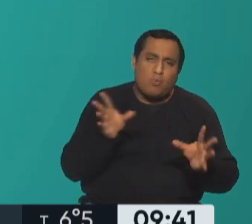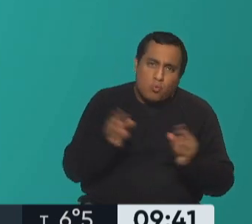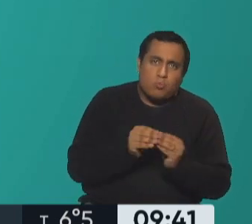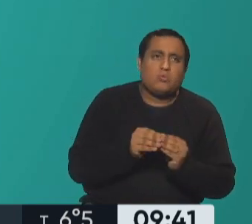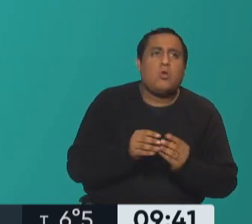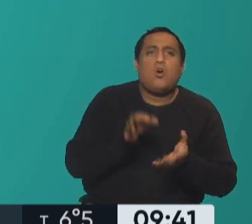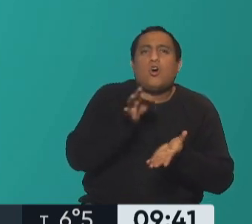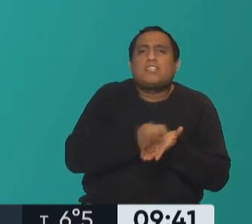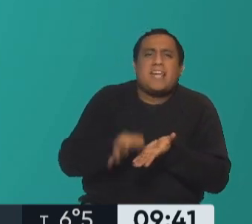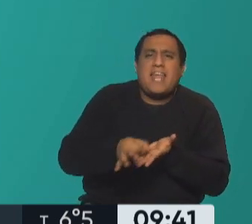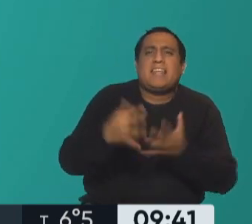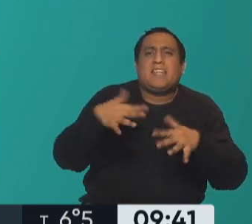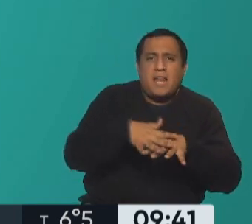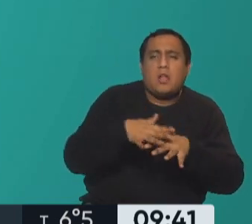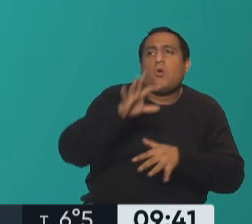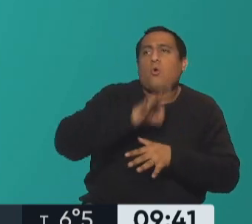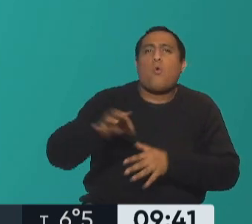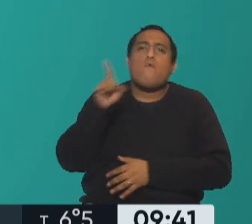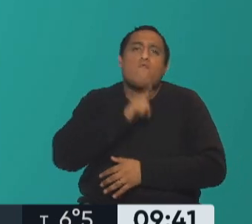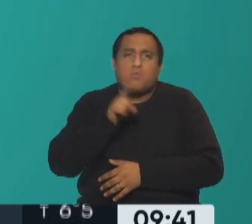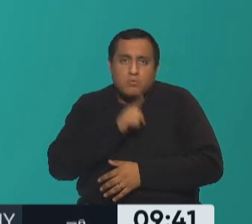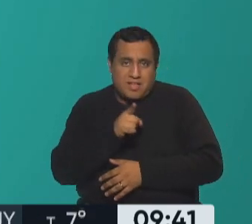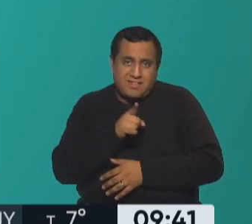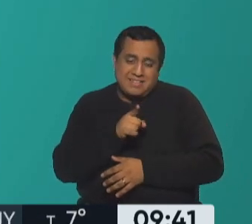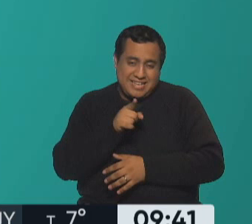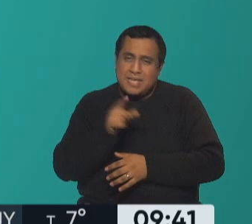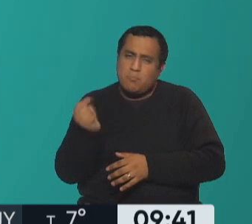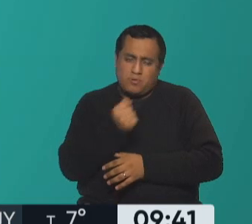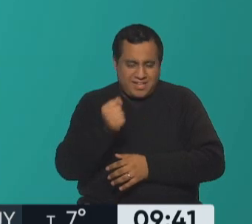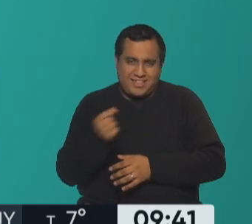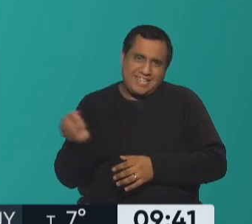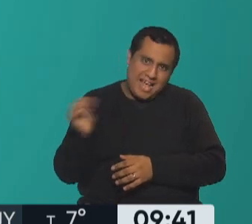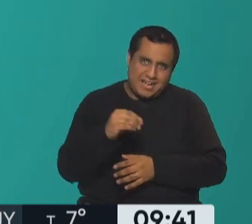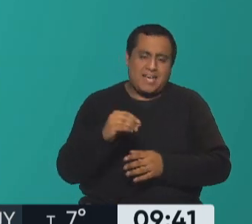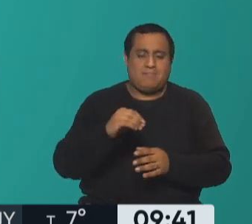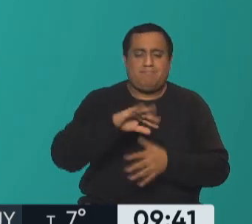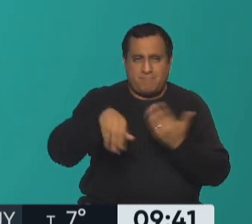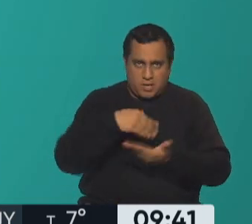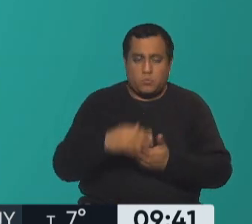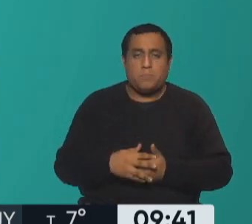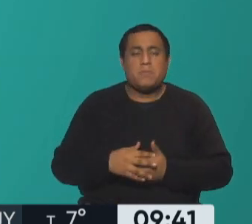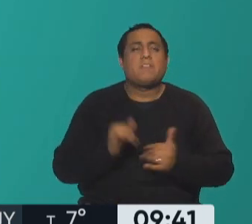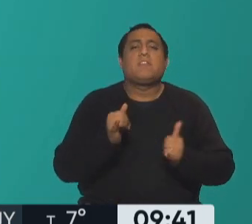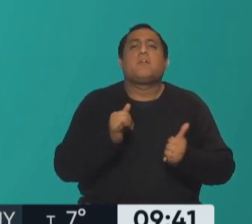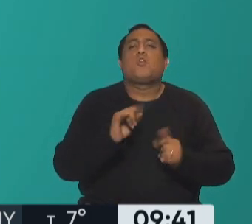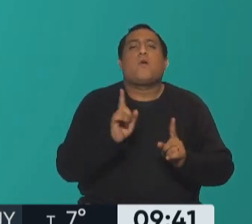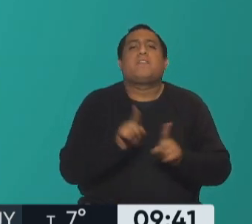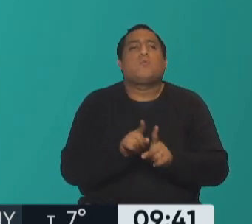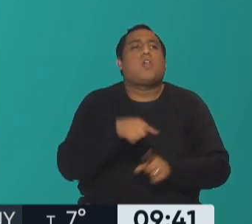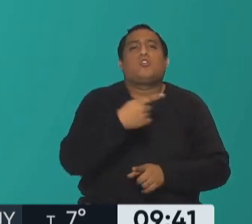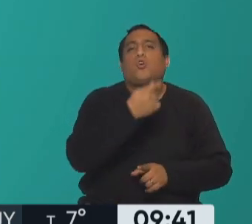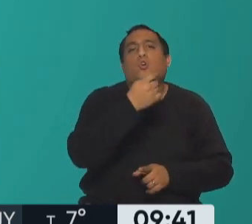cereales integrales, incorporalo con frutas. La idea es que los incorpores. Sí, sí, no es como otros alimentos que decís, bueno, si tenés